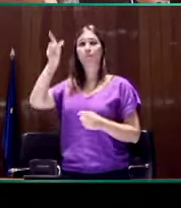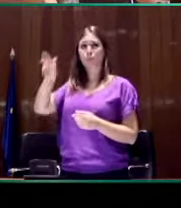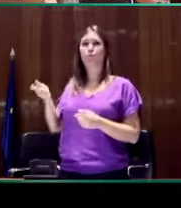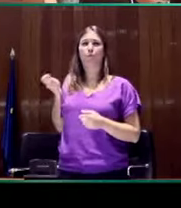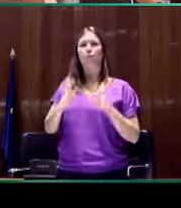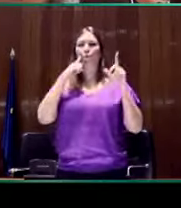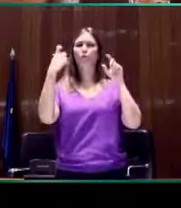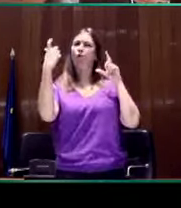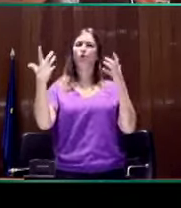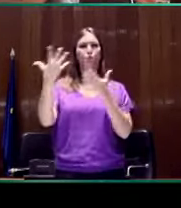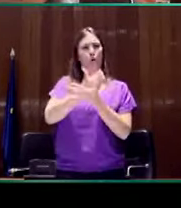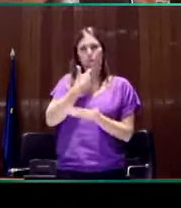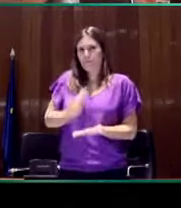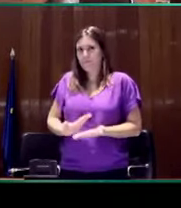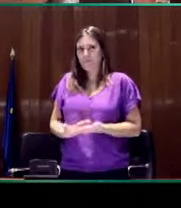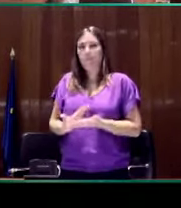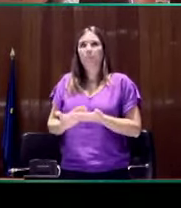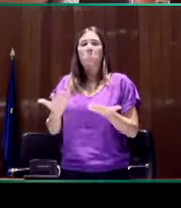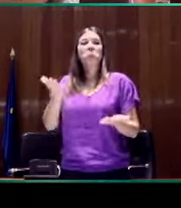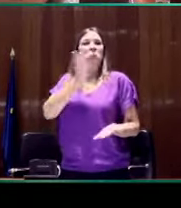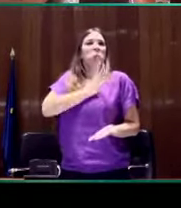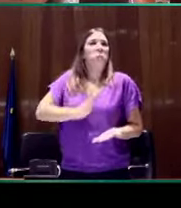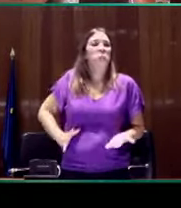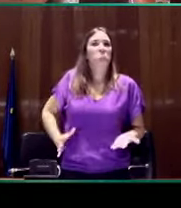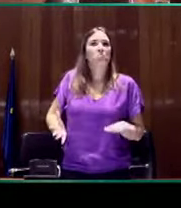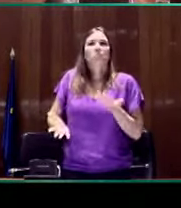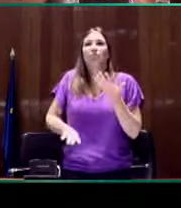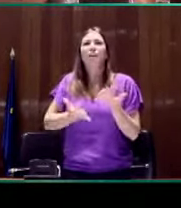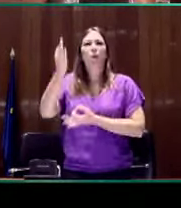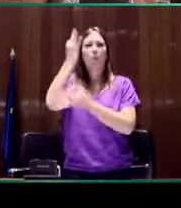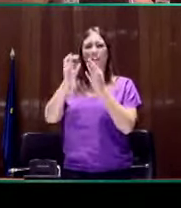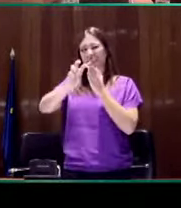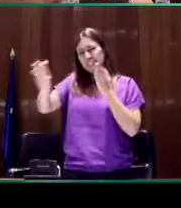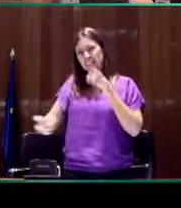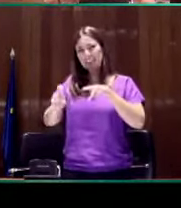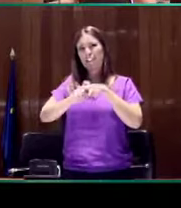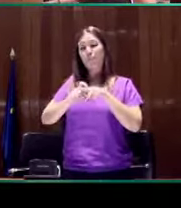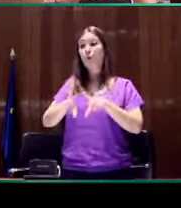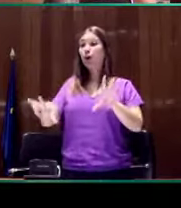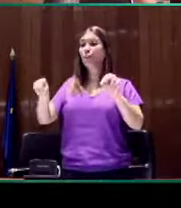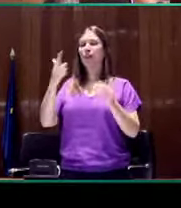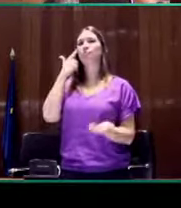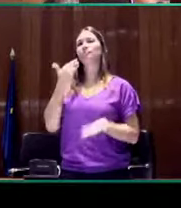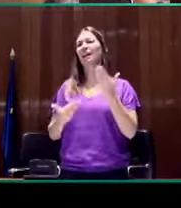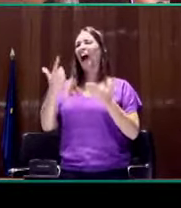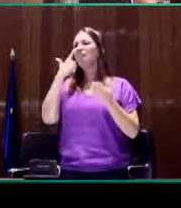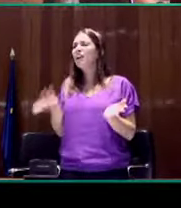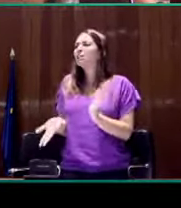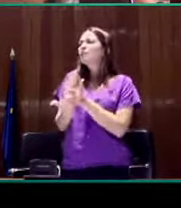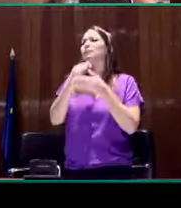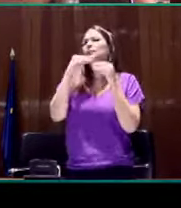profesional, y por lo tanto, así teníamos distintos datos que después contrastaríamos y cruzaríamos para